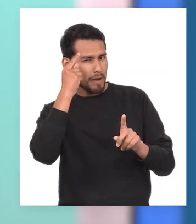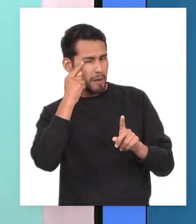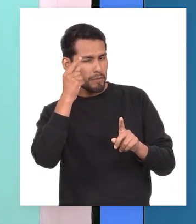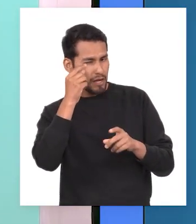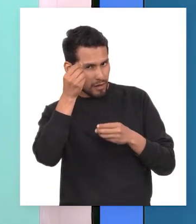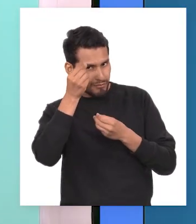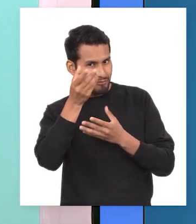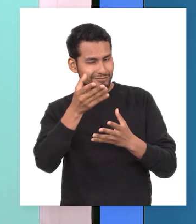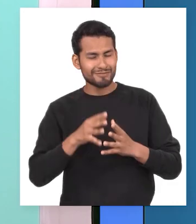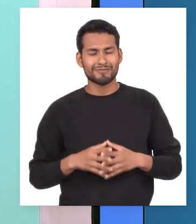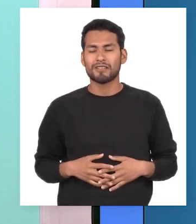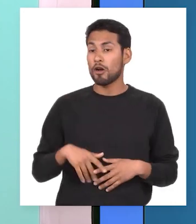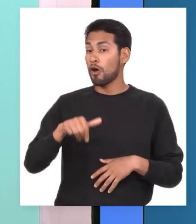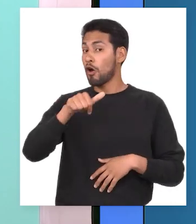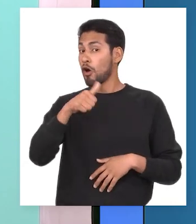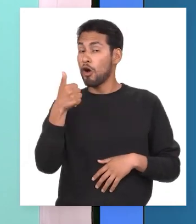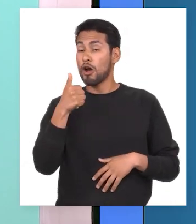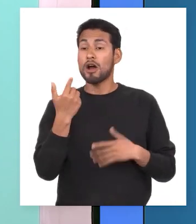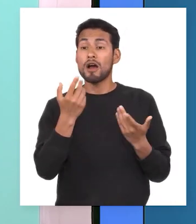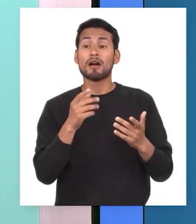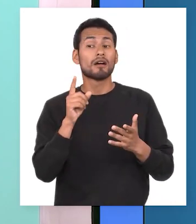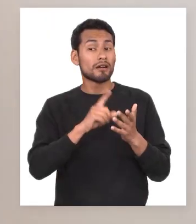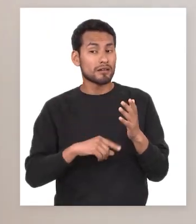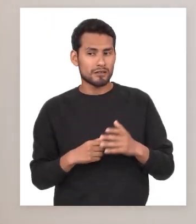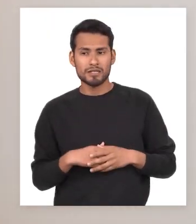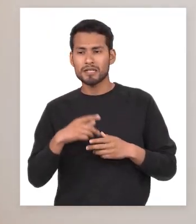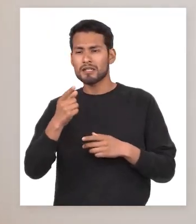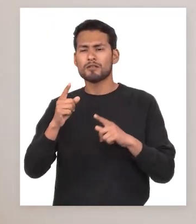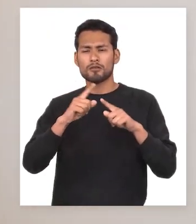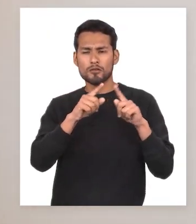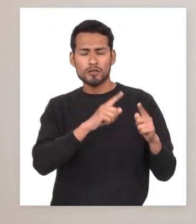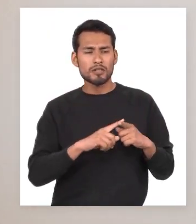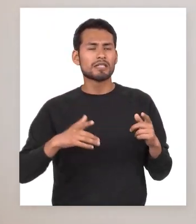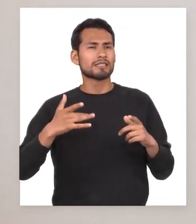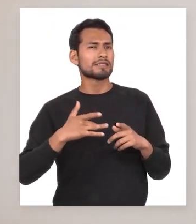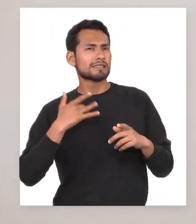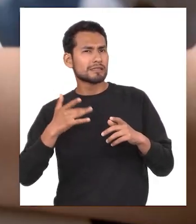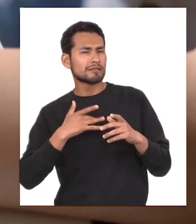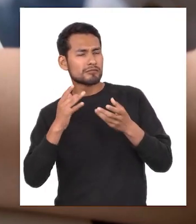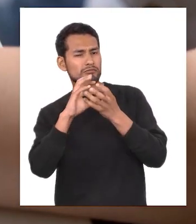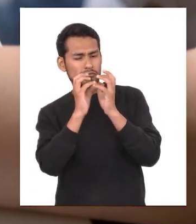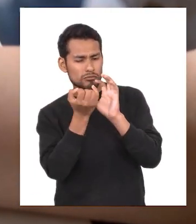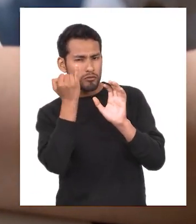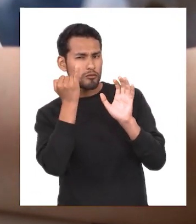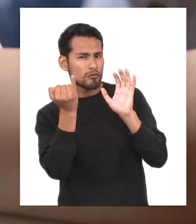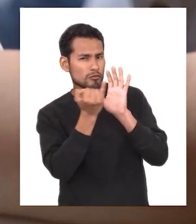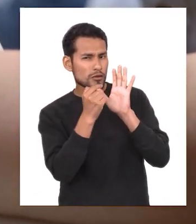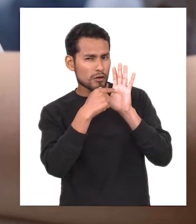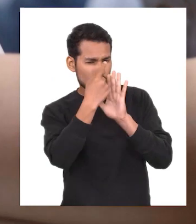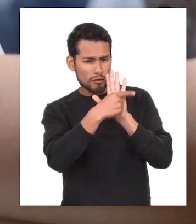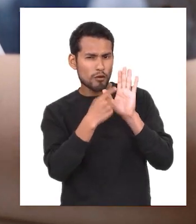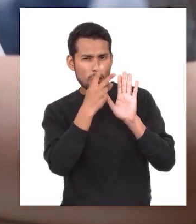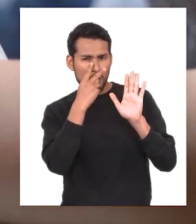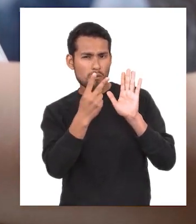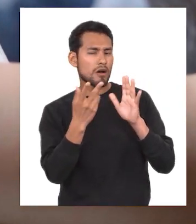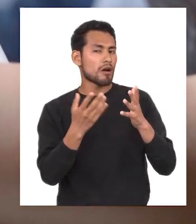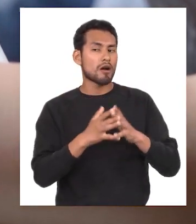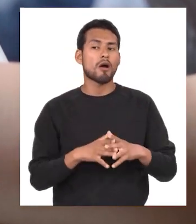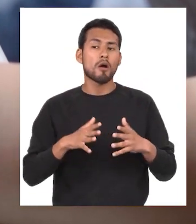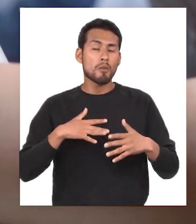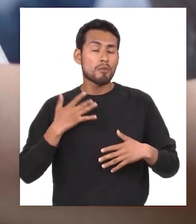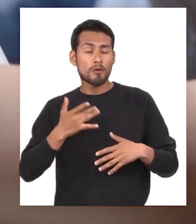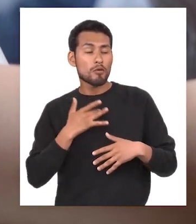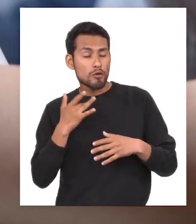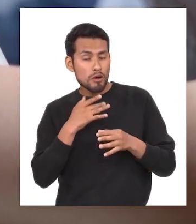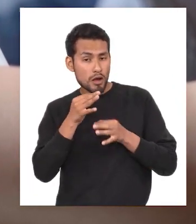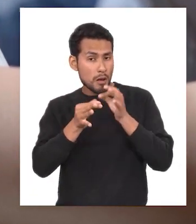Otro concepto que tenemos que resaltar es el de las imágenes sensoriales Estas imágenes se emplean para expresar lo